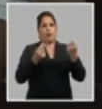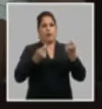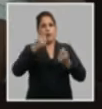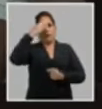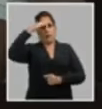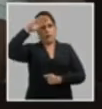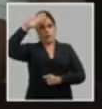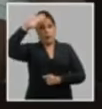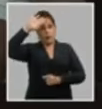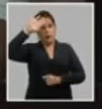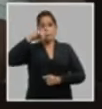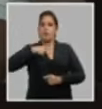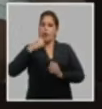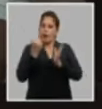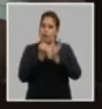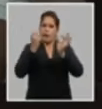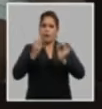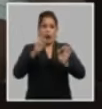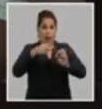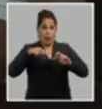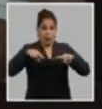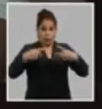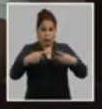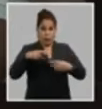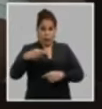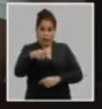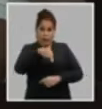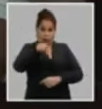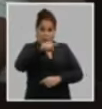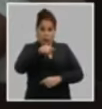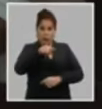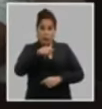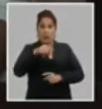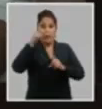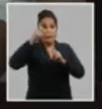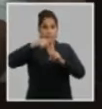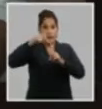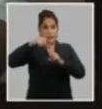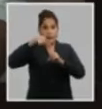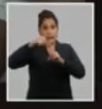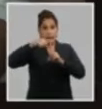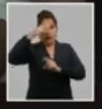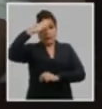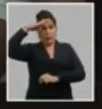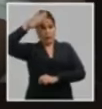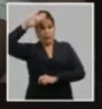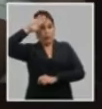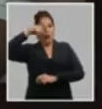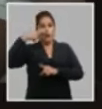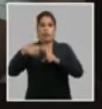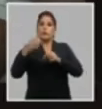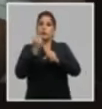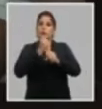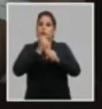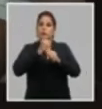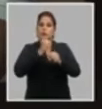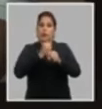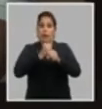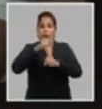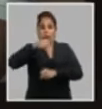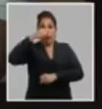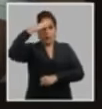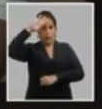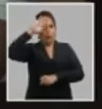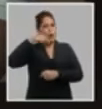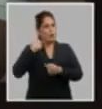cubana. Por lo que le ratificamos a usted que el movimiento sindical cubano y los trabajadores cubanos